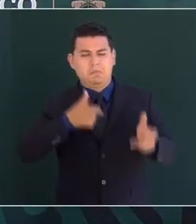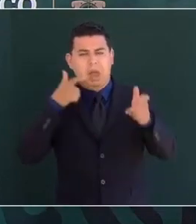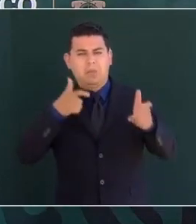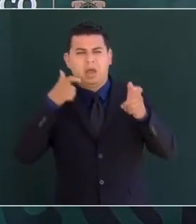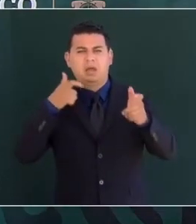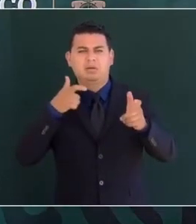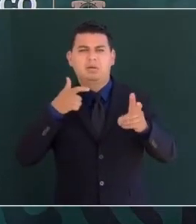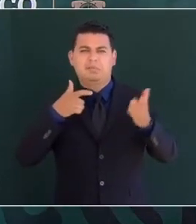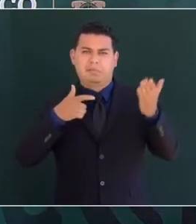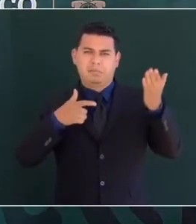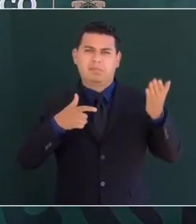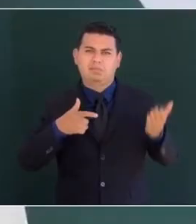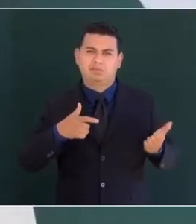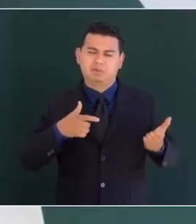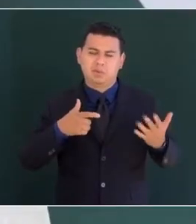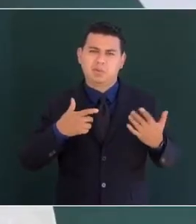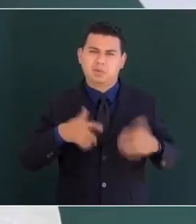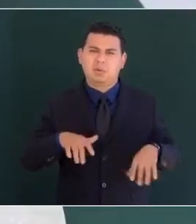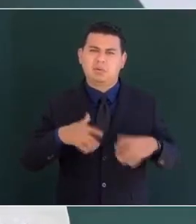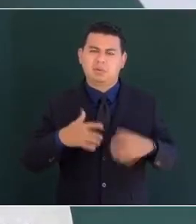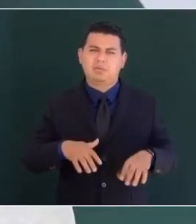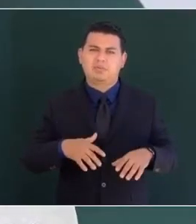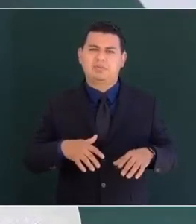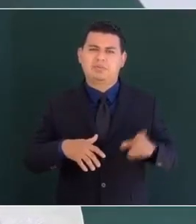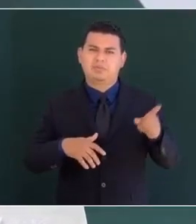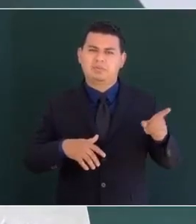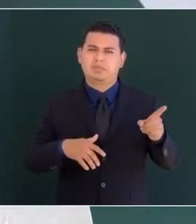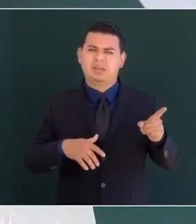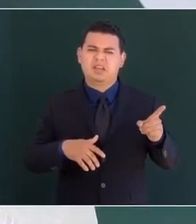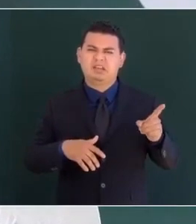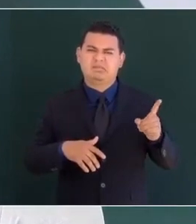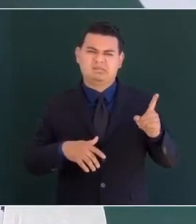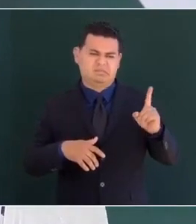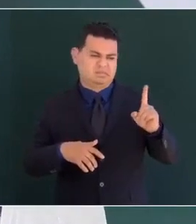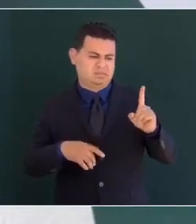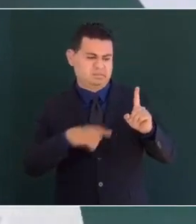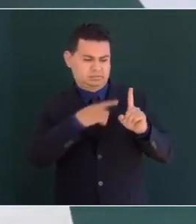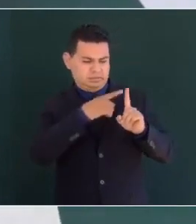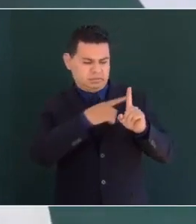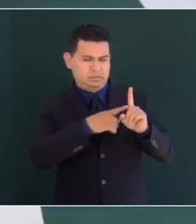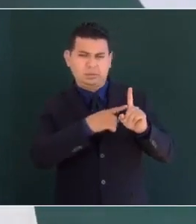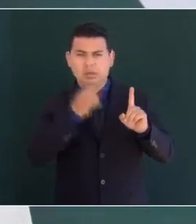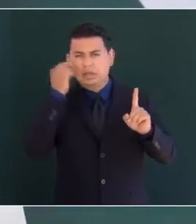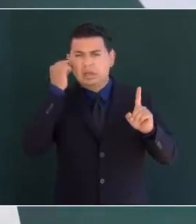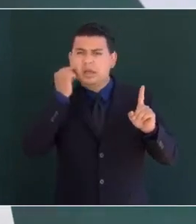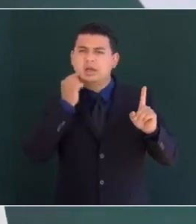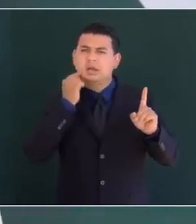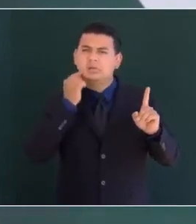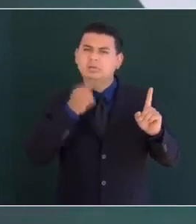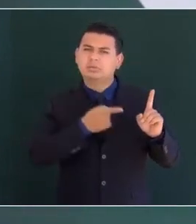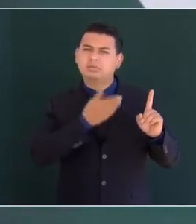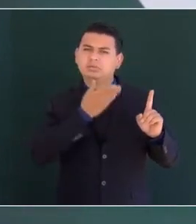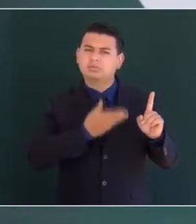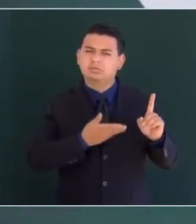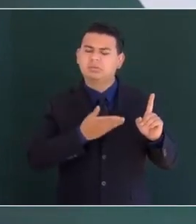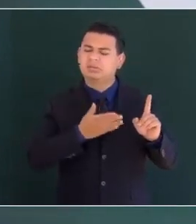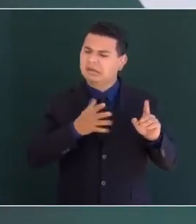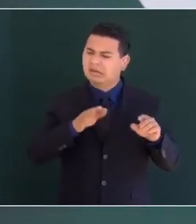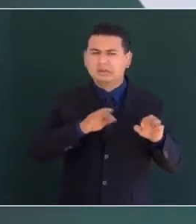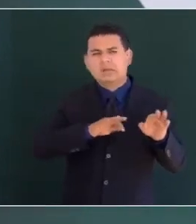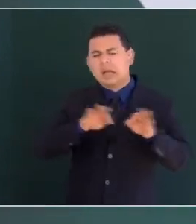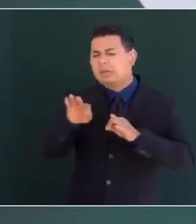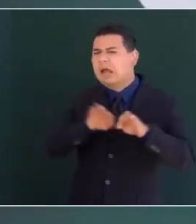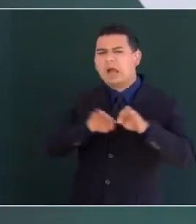fusilado el intrépido y consecuente Vicente Guerrero encabezó un